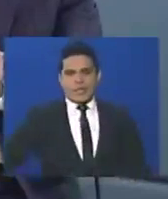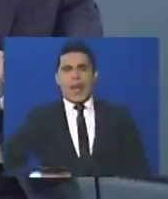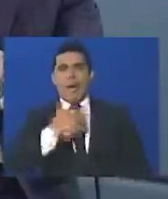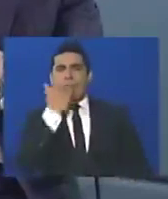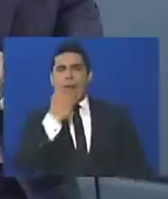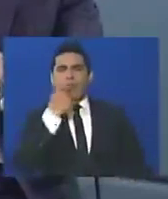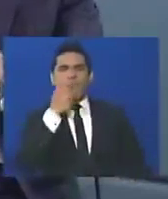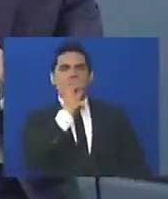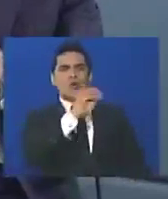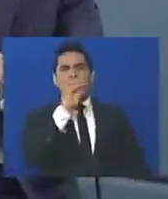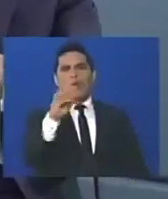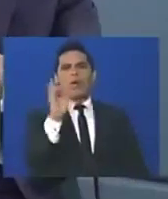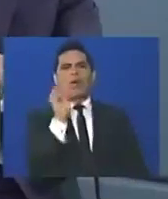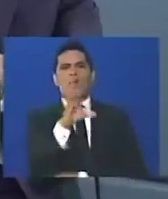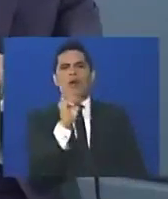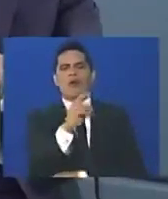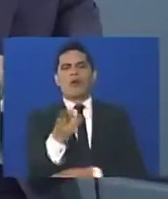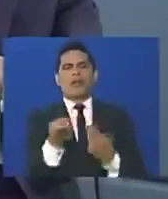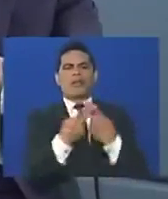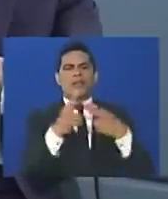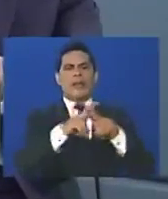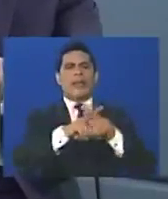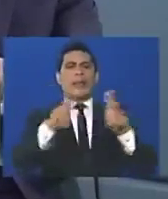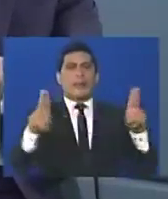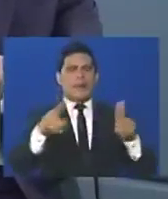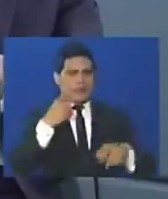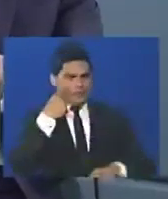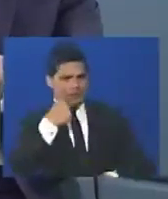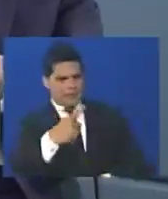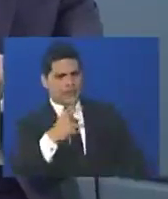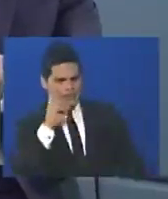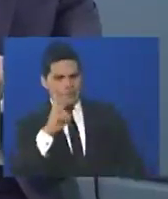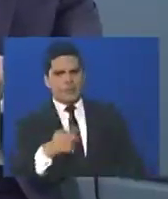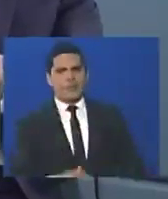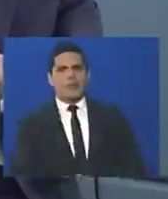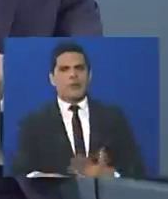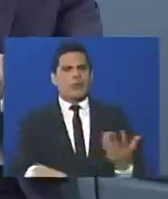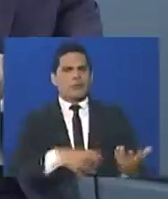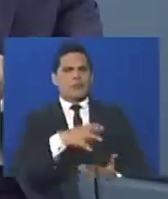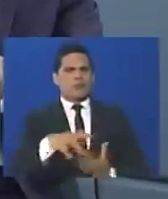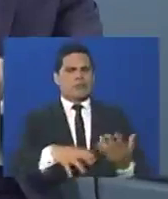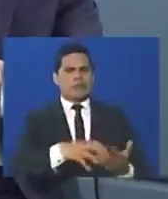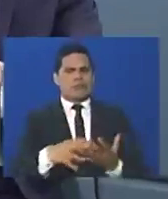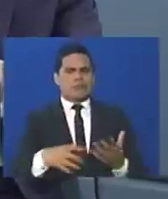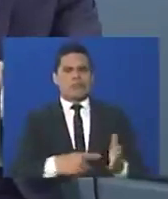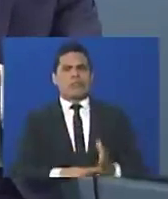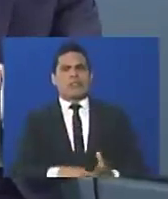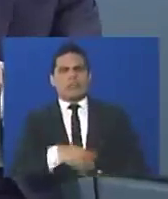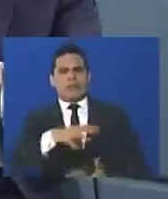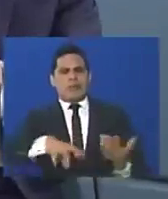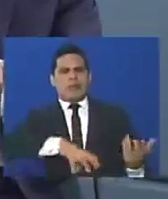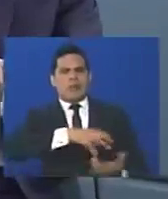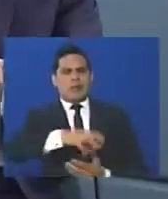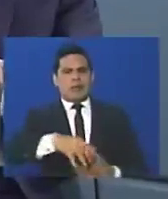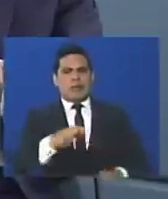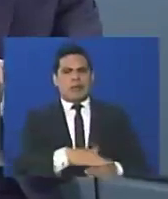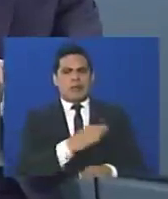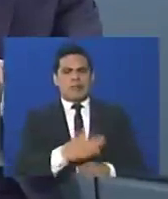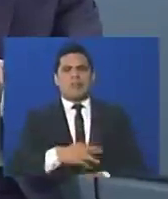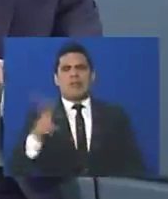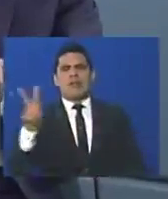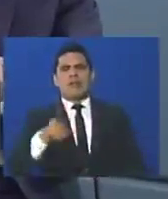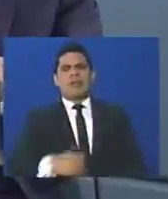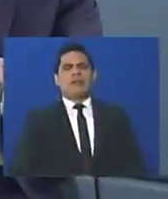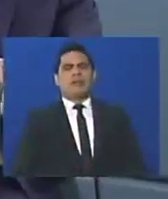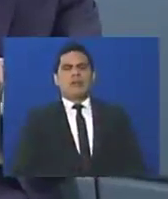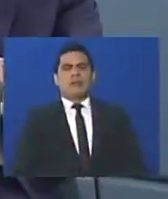paz, ahora recientemente, cuando se vio metido en este infiernito, en esta cosa horrenda y grave, que nos está pasando a los